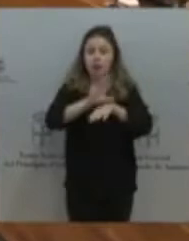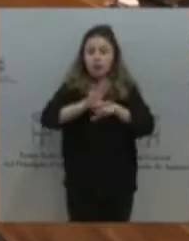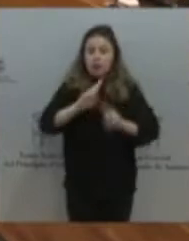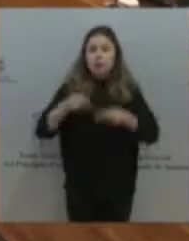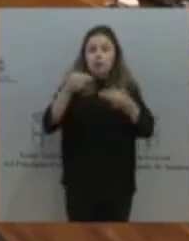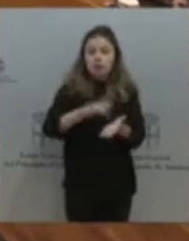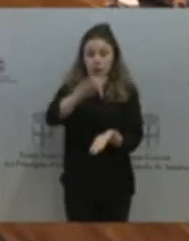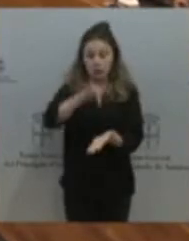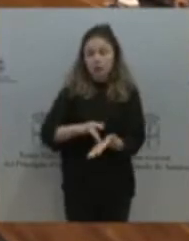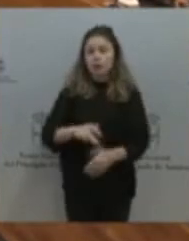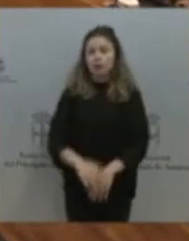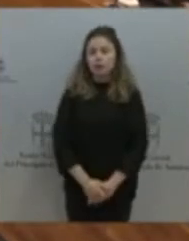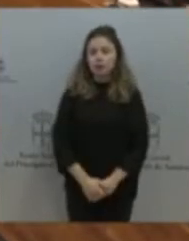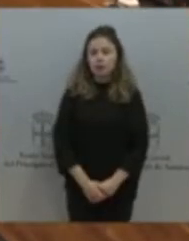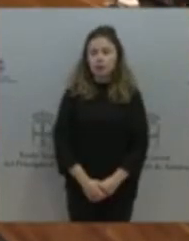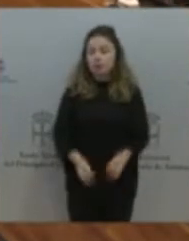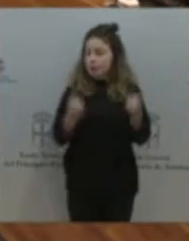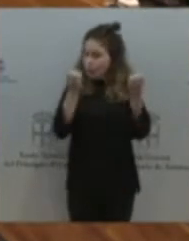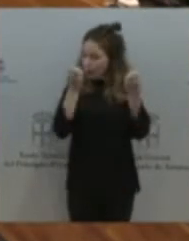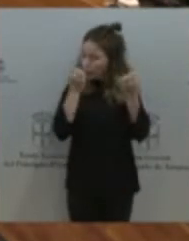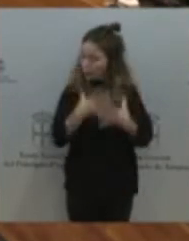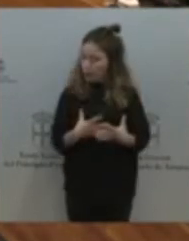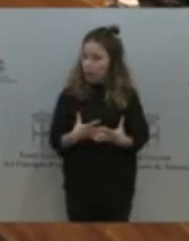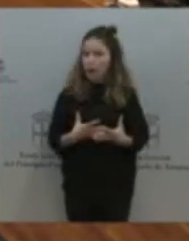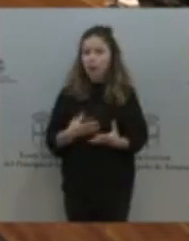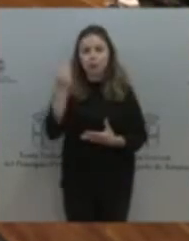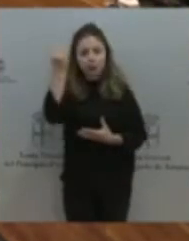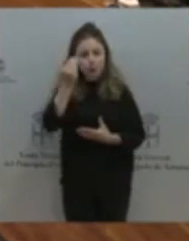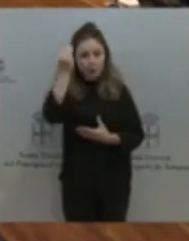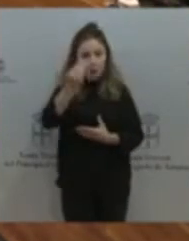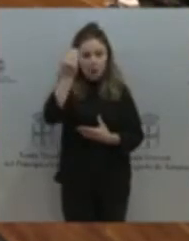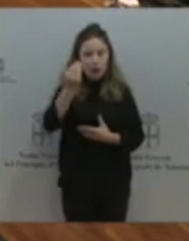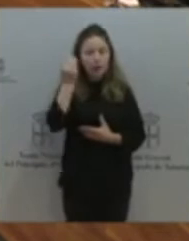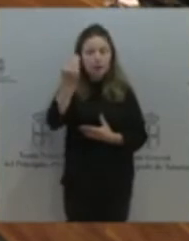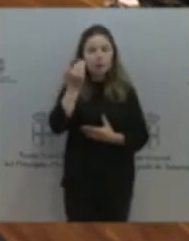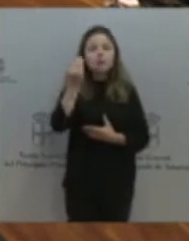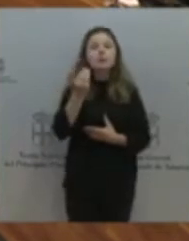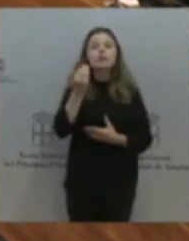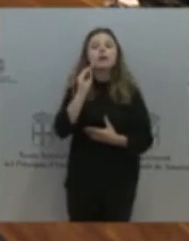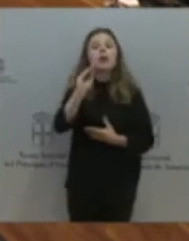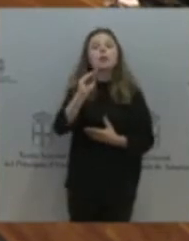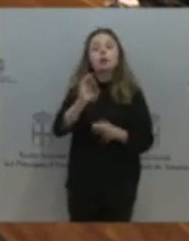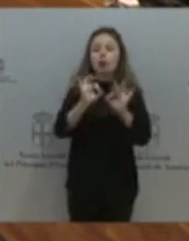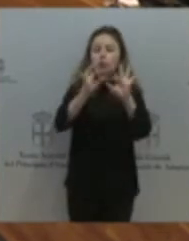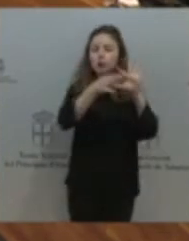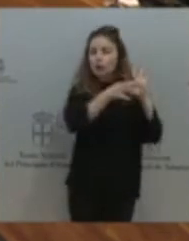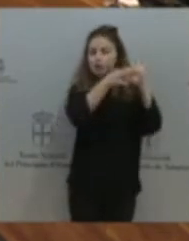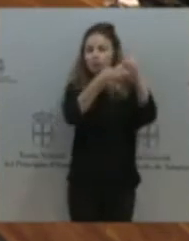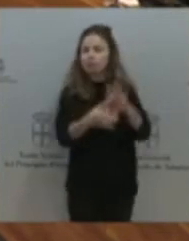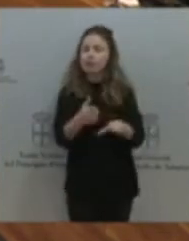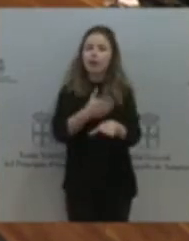pregunta va muy al hilo de la anterior intervención que hemos tenido y esperando que se concrete, aunque me imagino por